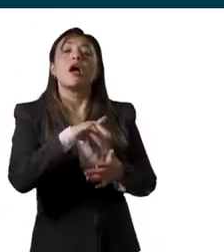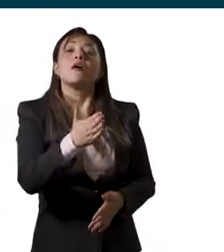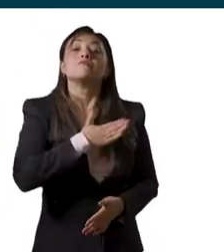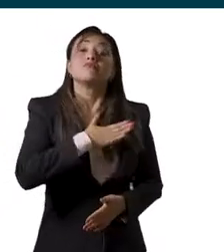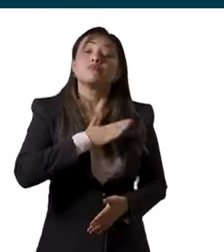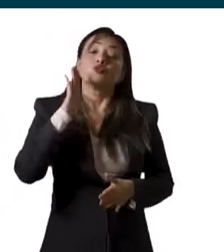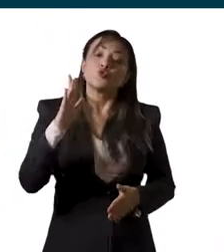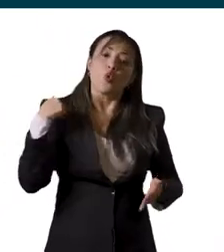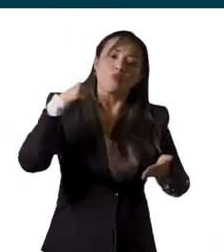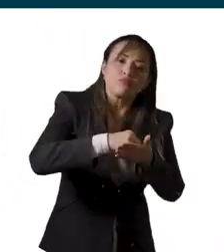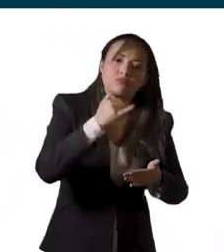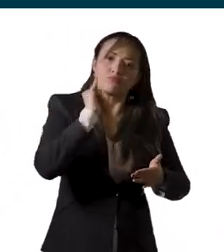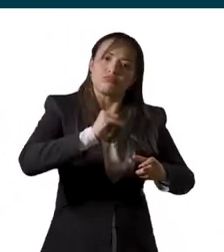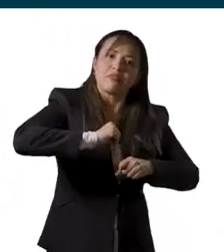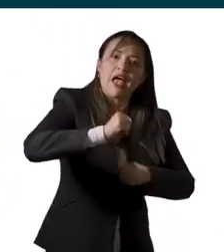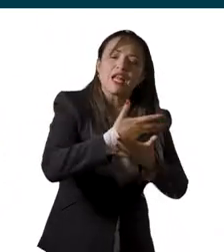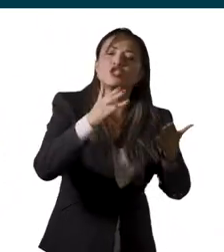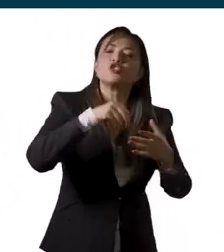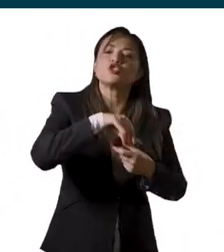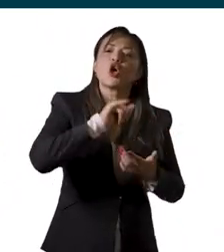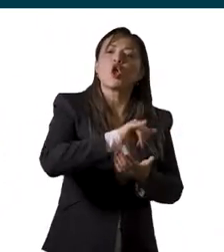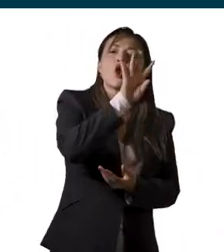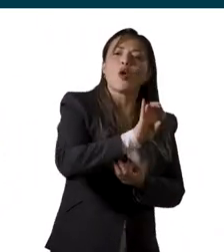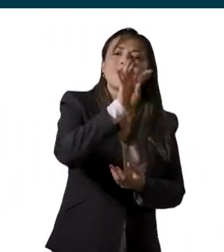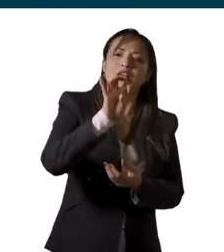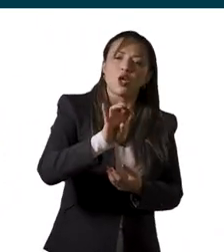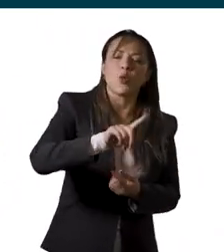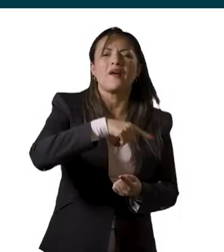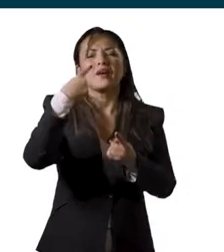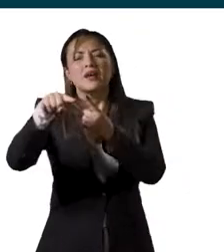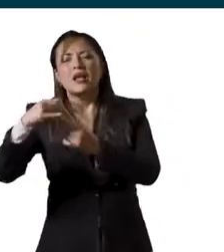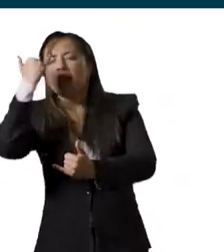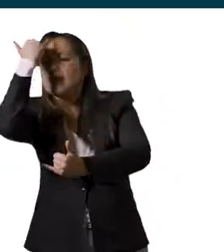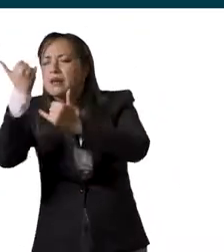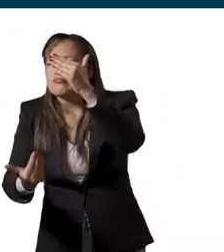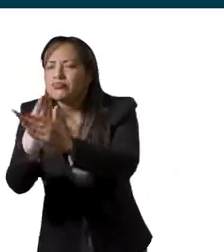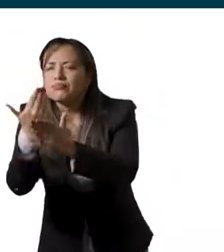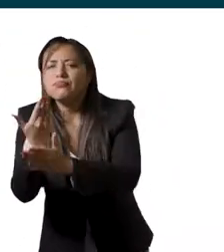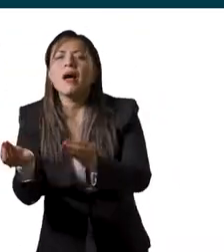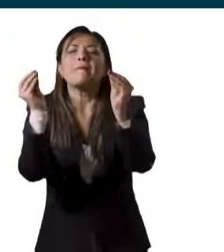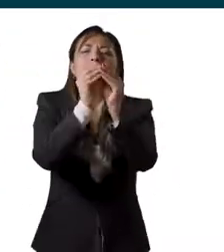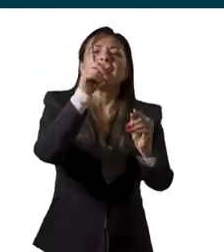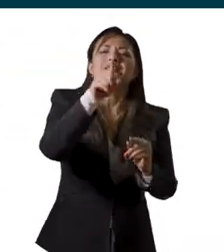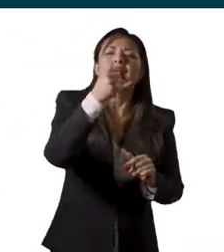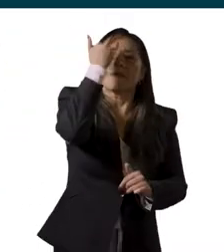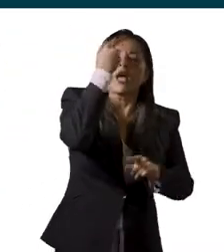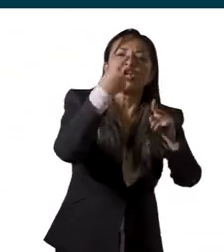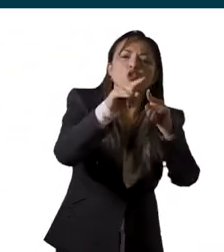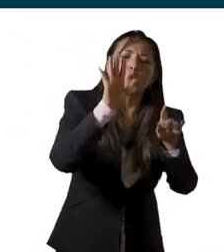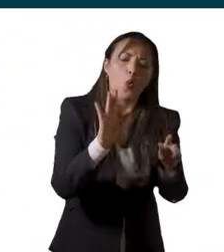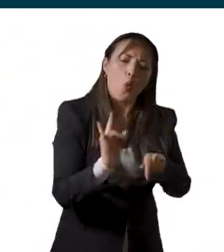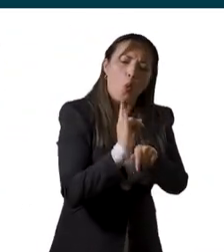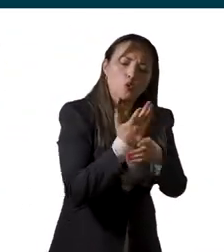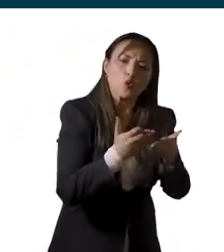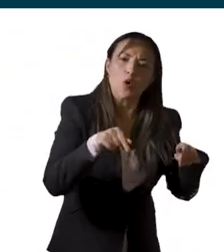99 patentes nacionales y 9 internacionales vigentes, entre patentes de invención y patentes de modelo de utilidad.